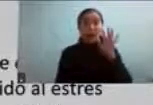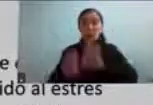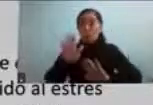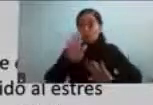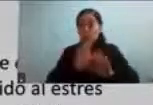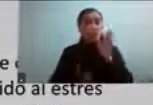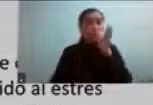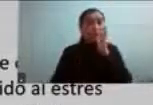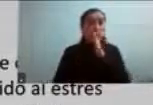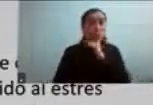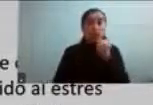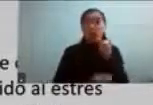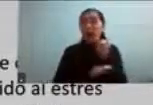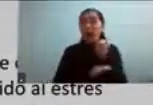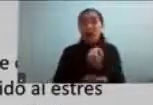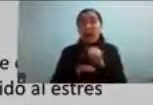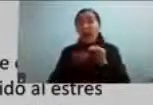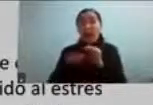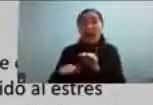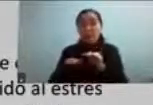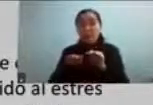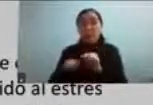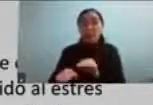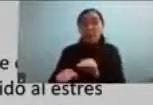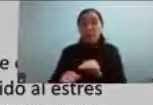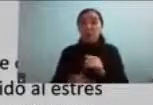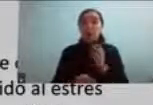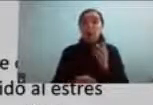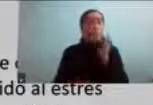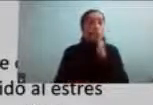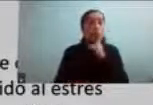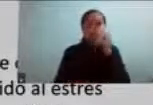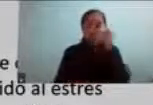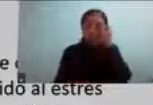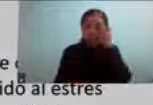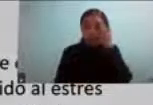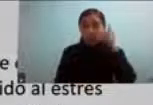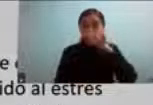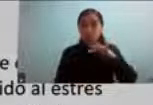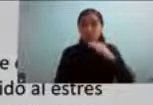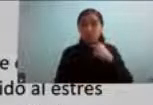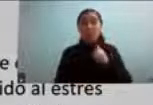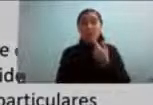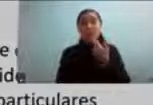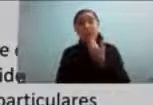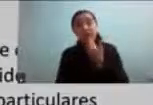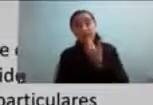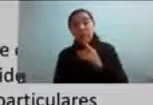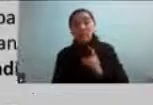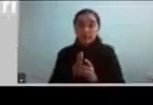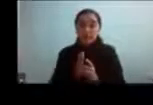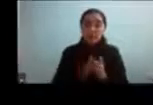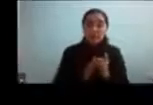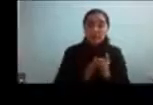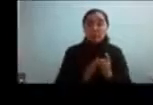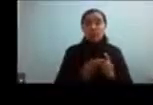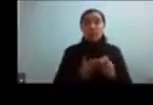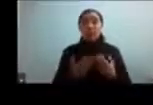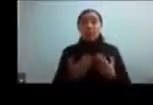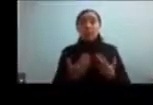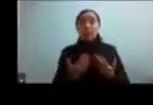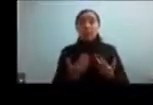o comprensión del entorno solemos desarrollar comorbilidades las más